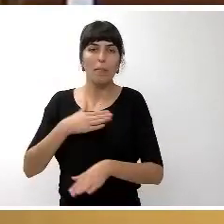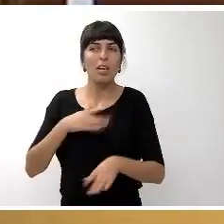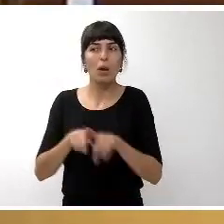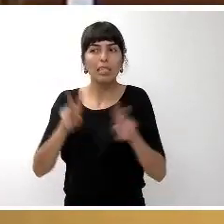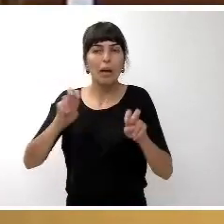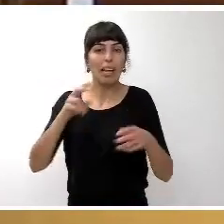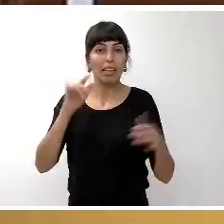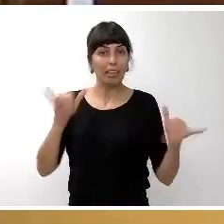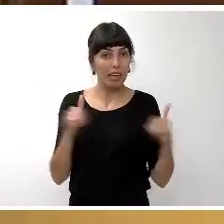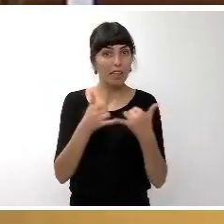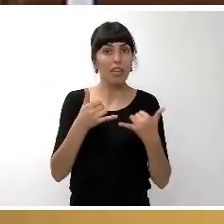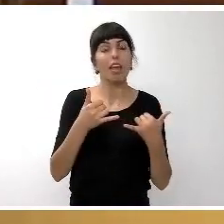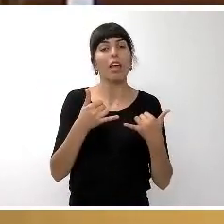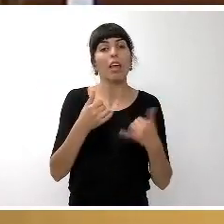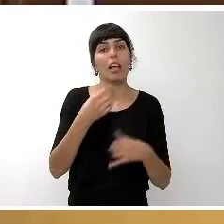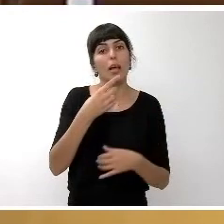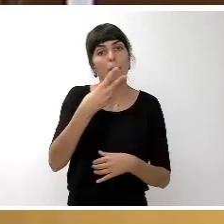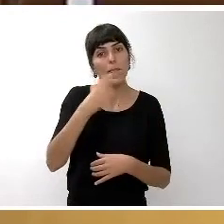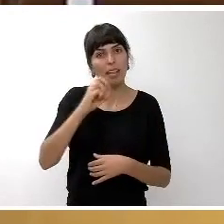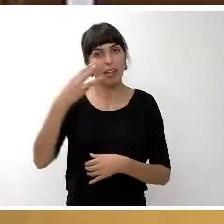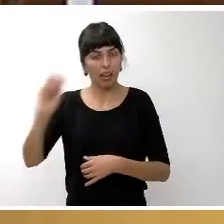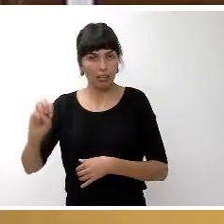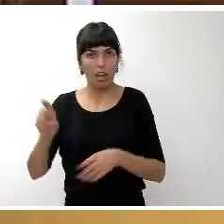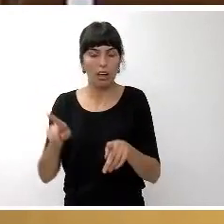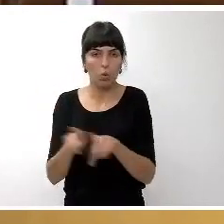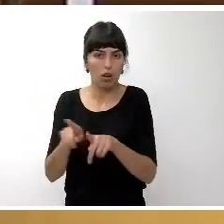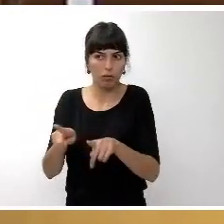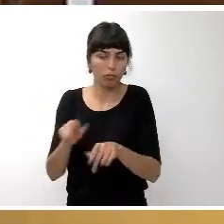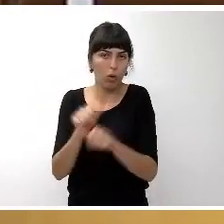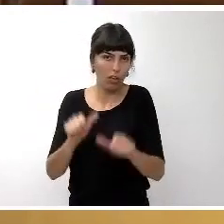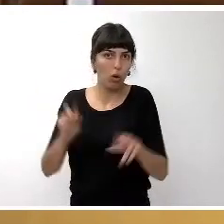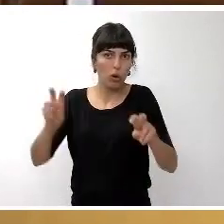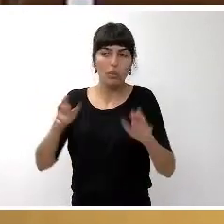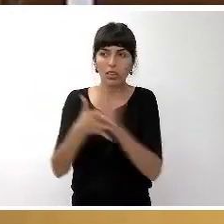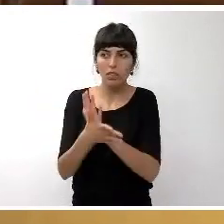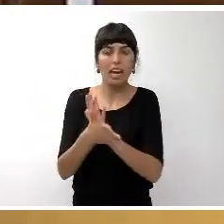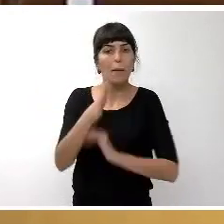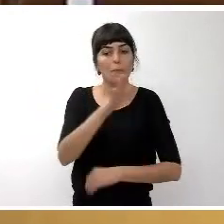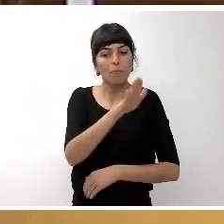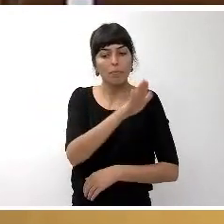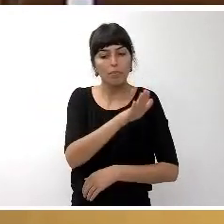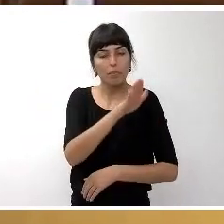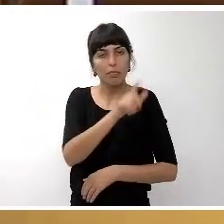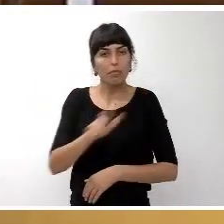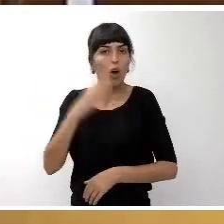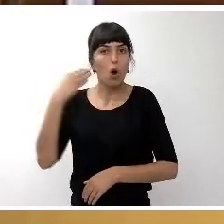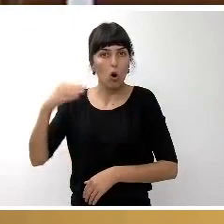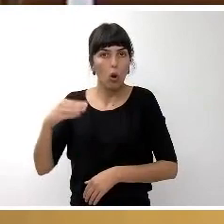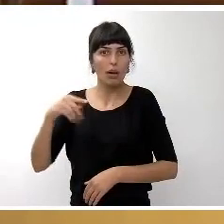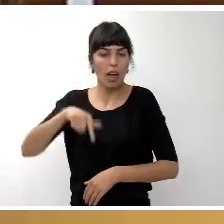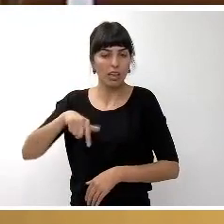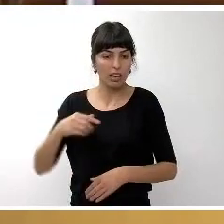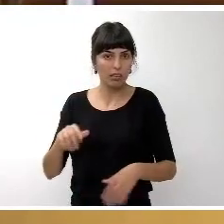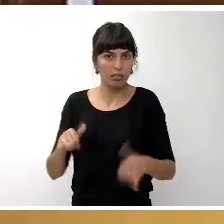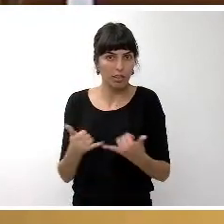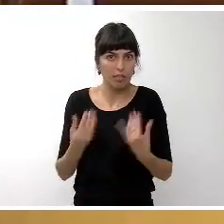porque busca mejorar la capacidad de los escolares, de la gente joven que vive en esta isla, que es la que va